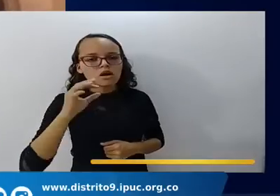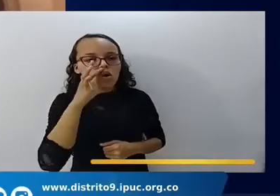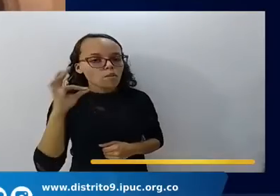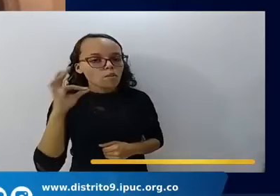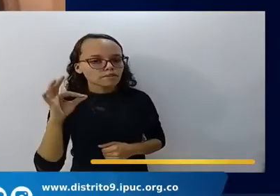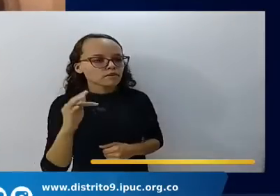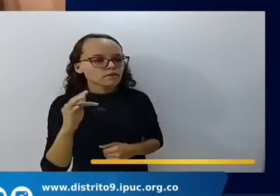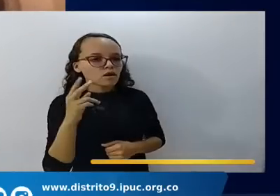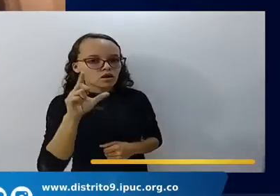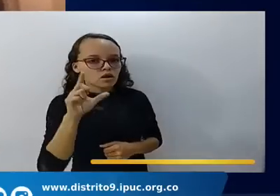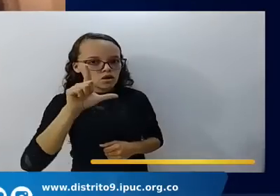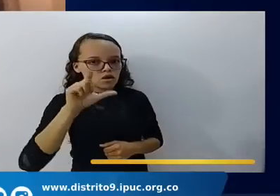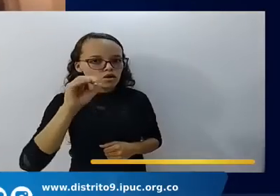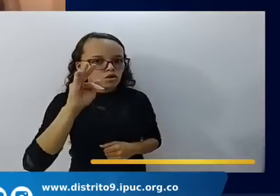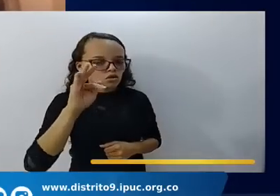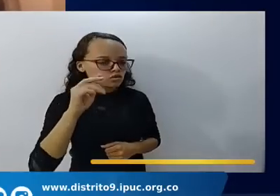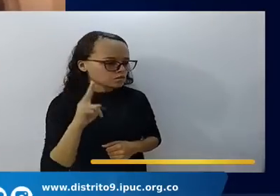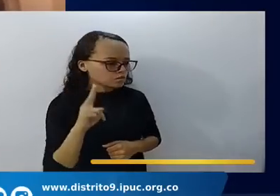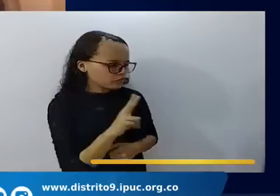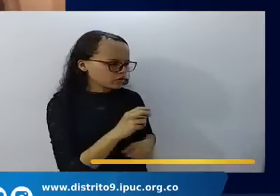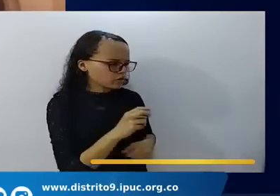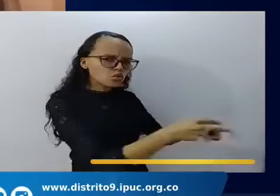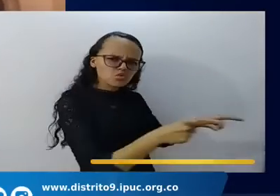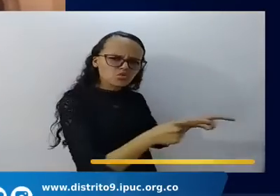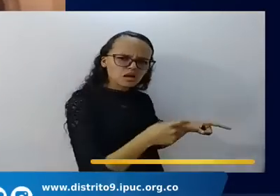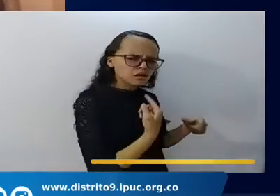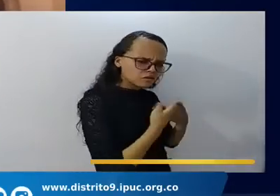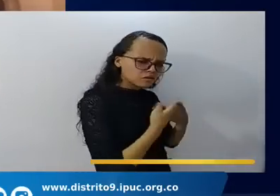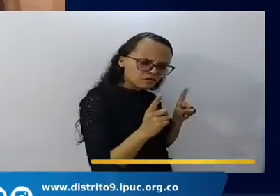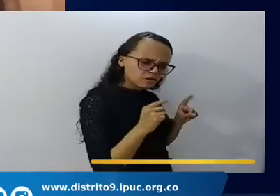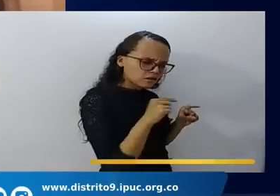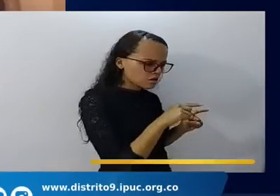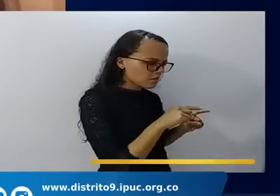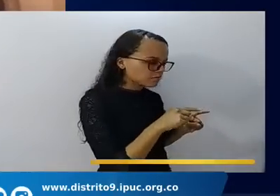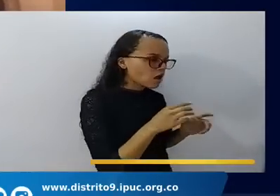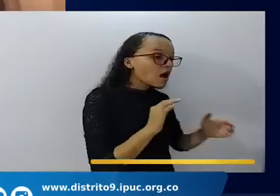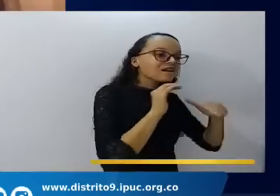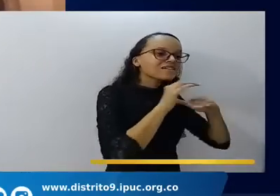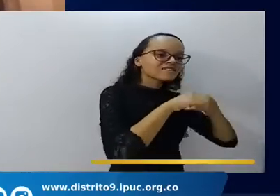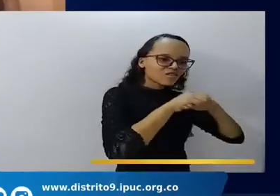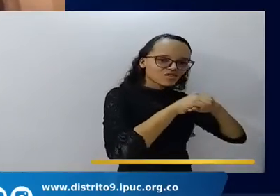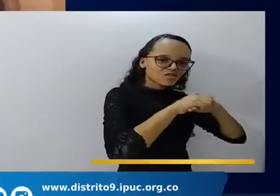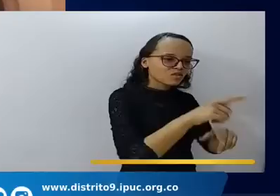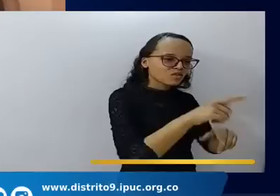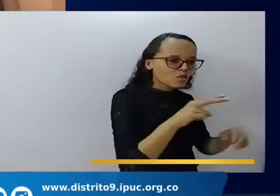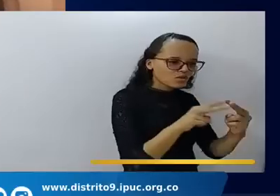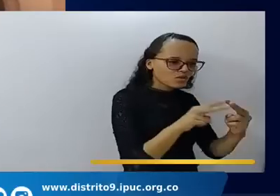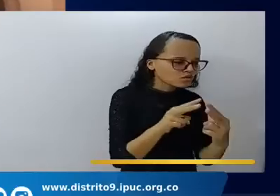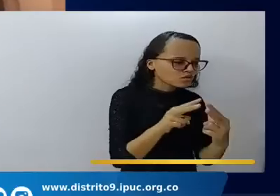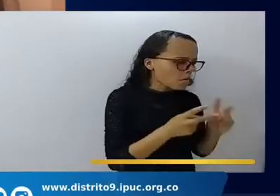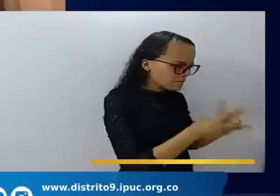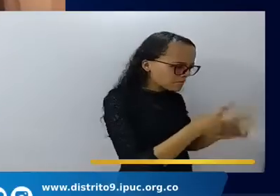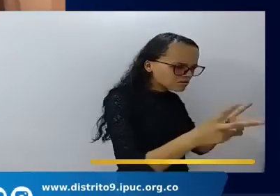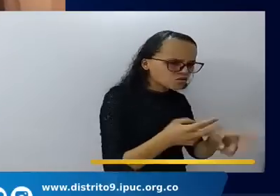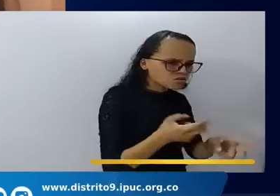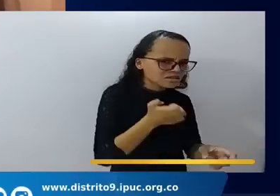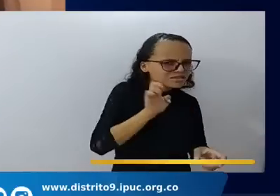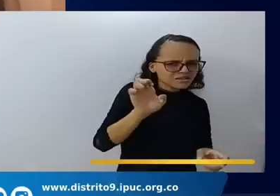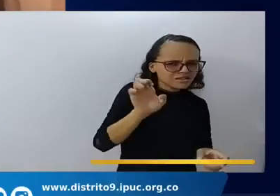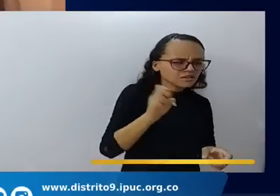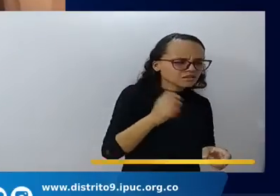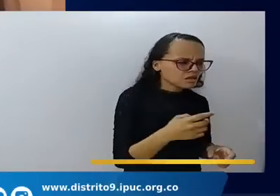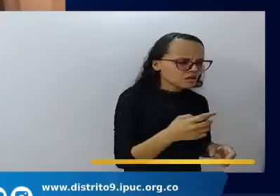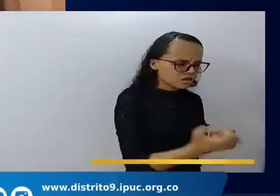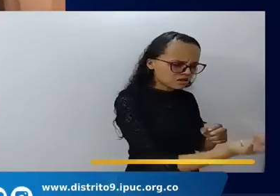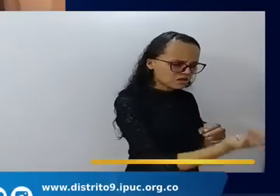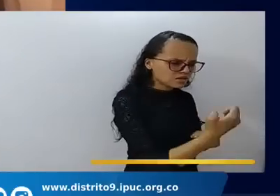eso yo tengo unas hijas preciosas yo se las entrego y sus mismos yernos se burlaban de